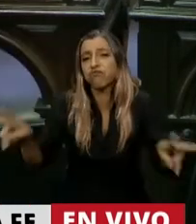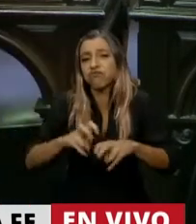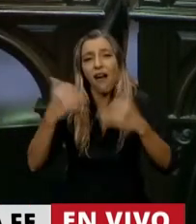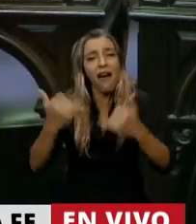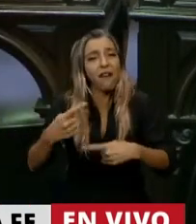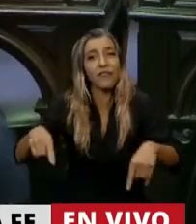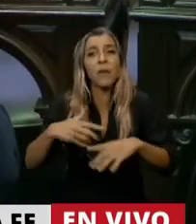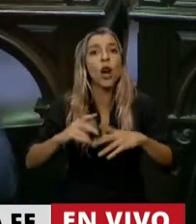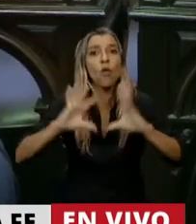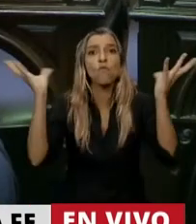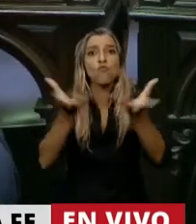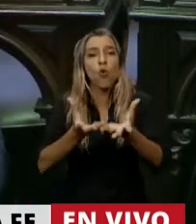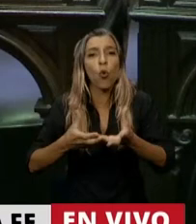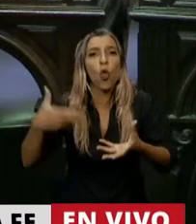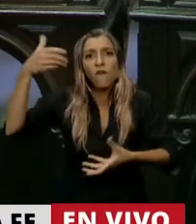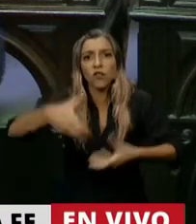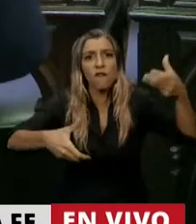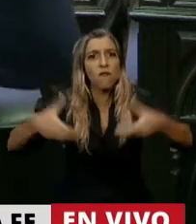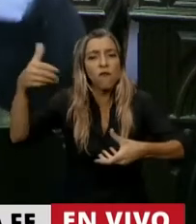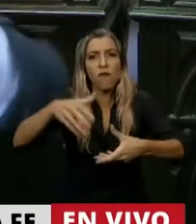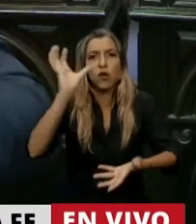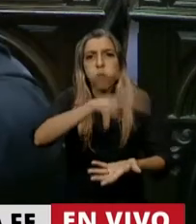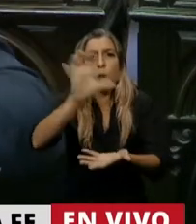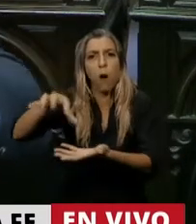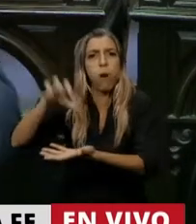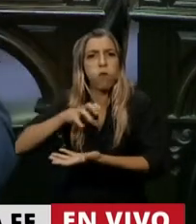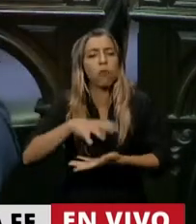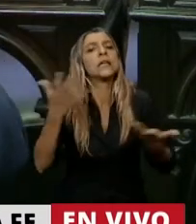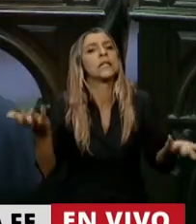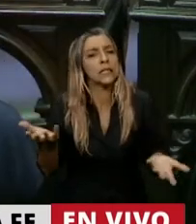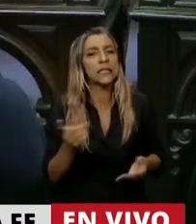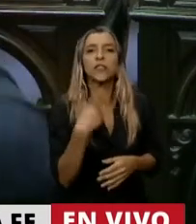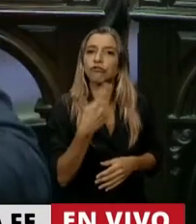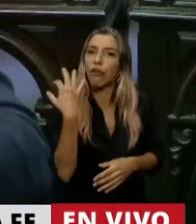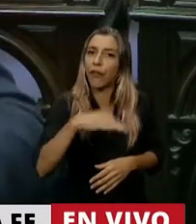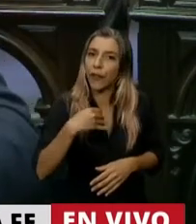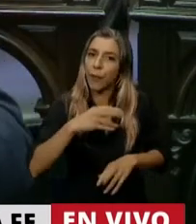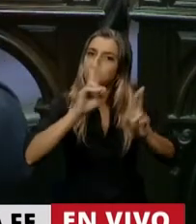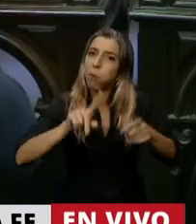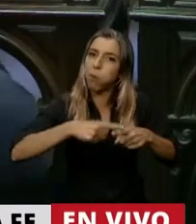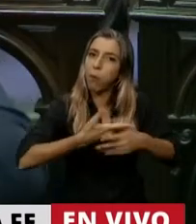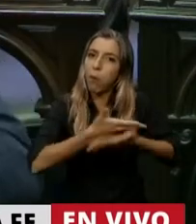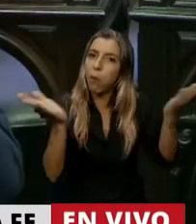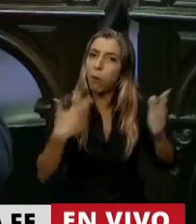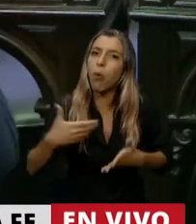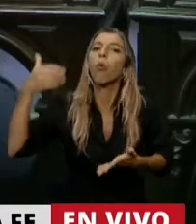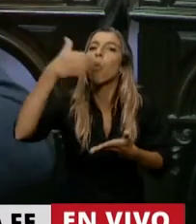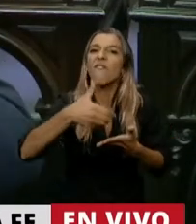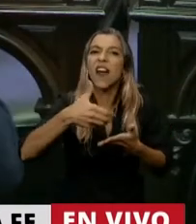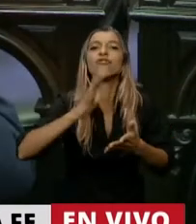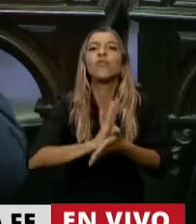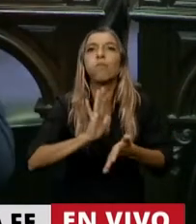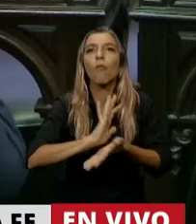el mundo. Invierten mucho en eso. Bueno, nosotros tenemos que invertir en términos de política pública en esta visión de